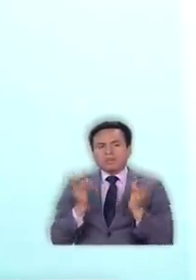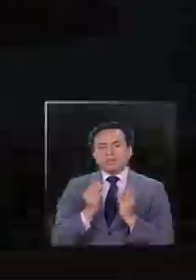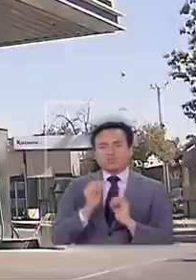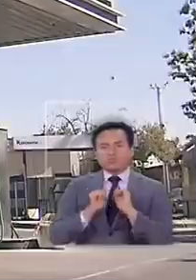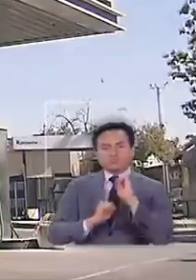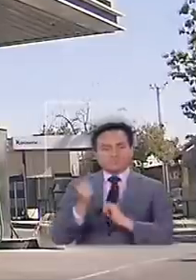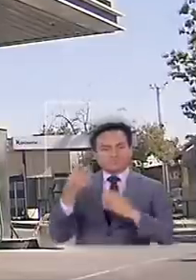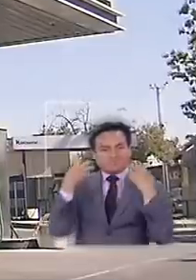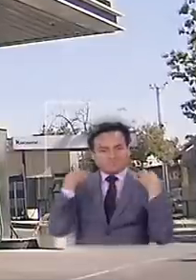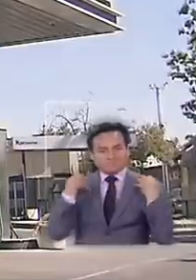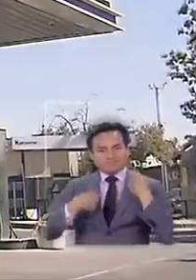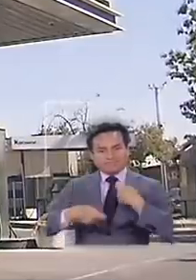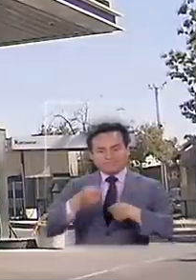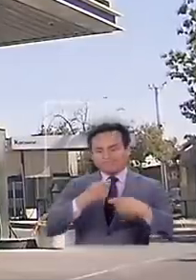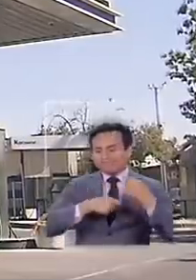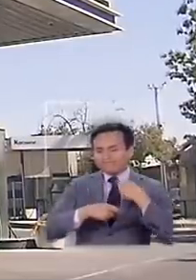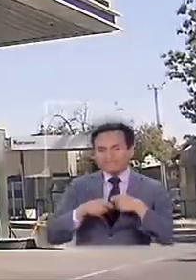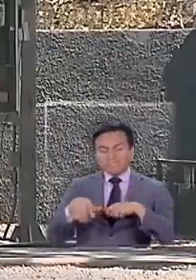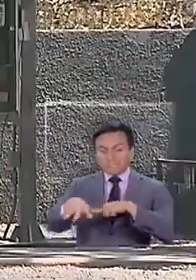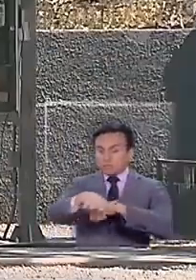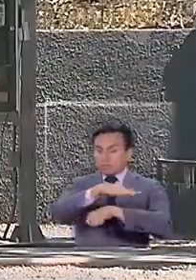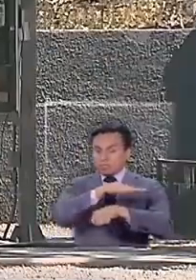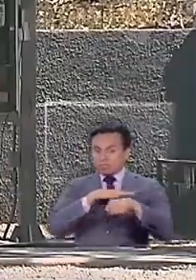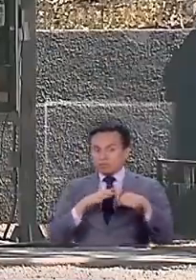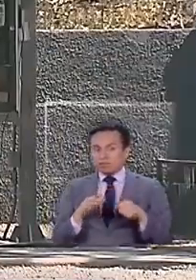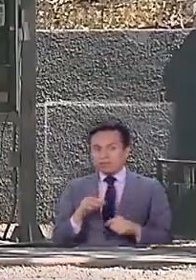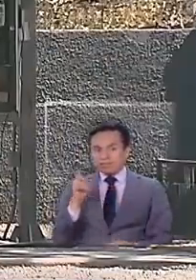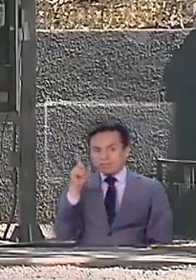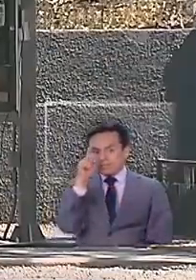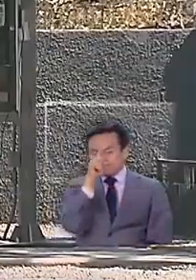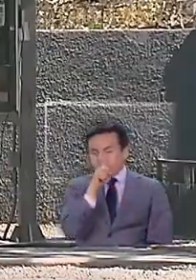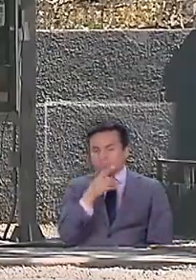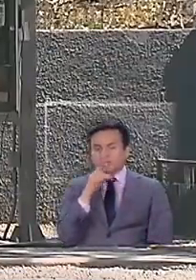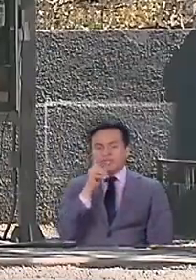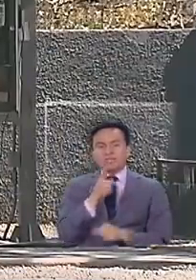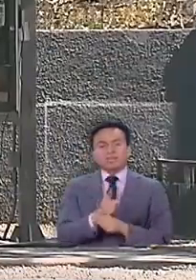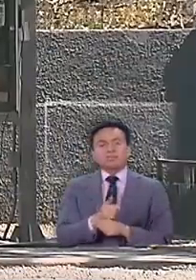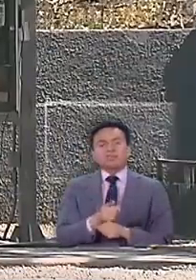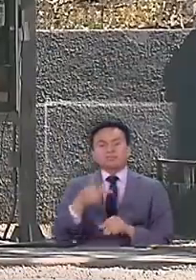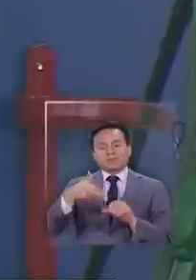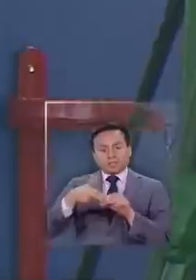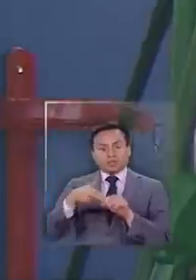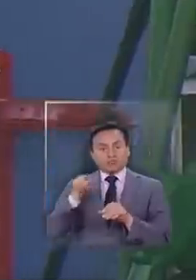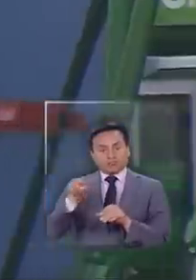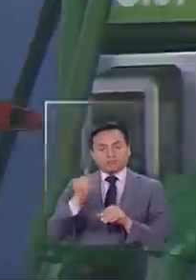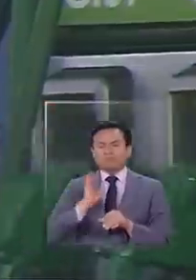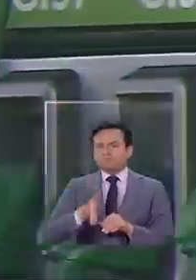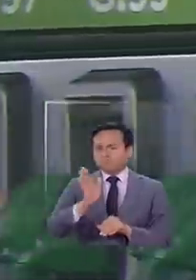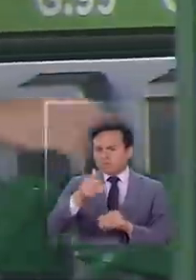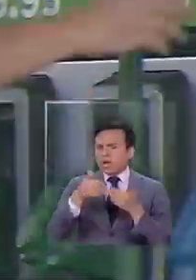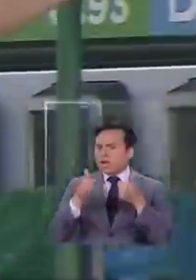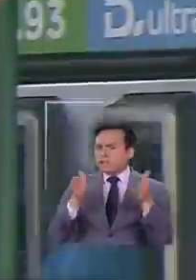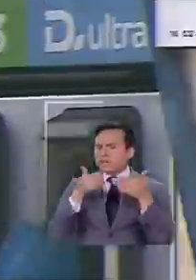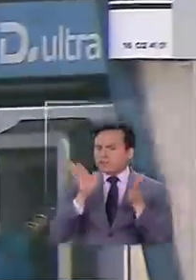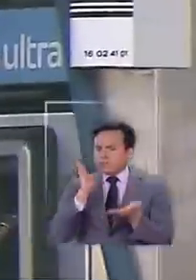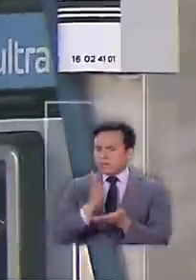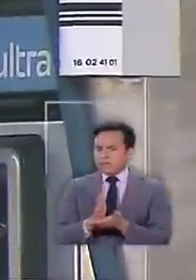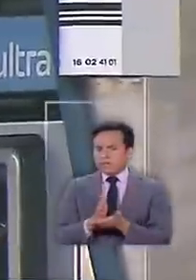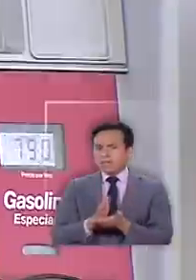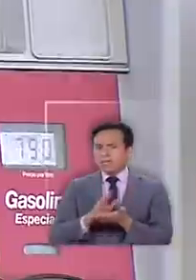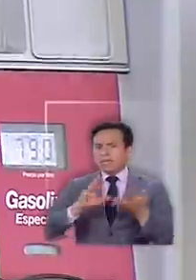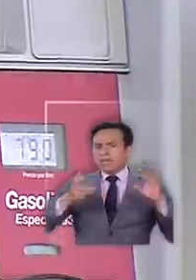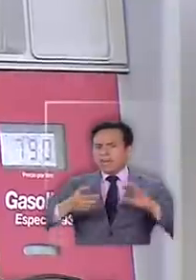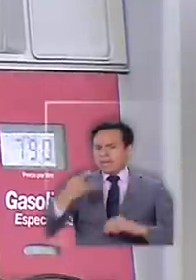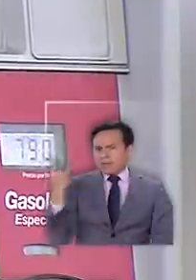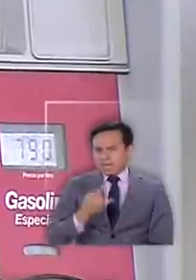concesionarios. Porque la situación parece estar llegando al límite. Por decreto los Servicentros están obligados a permanecer abiertos en estado de